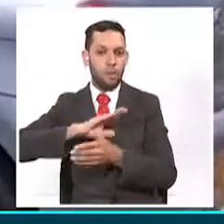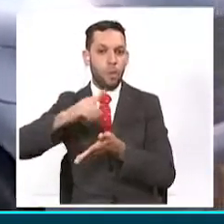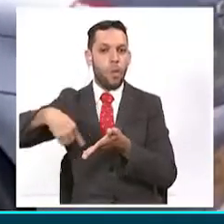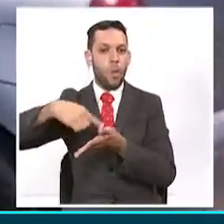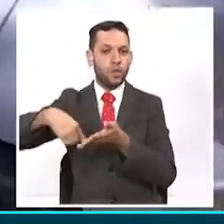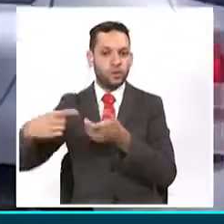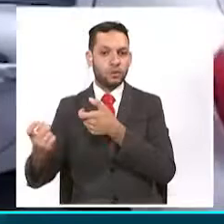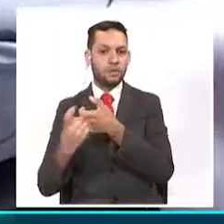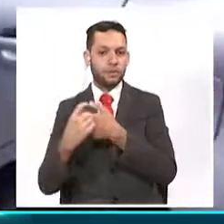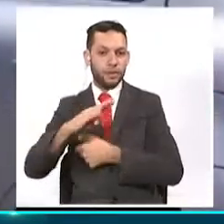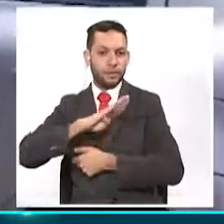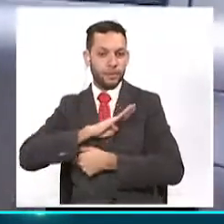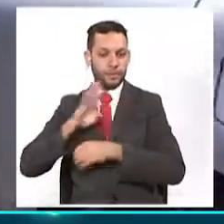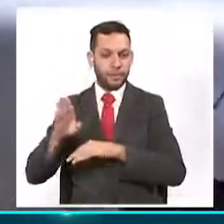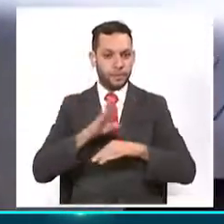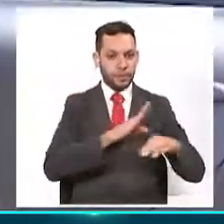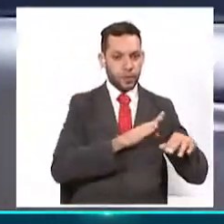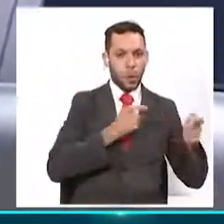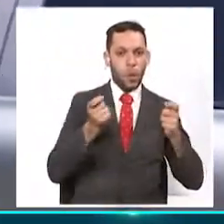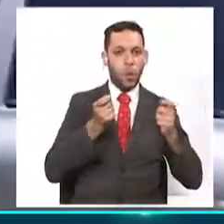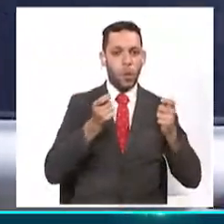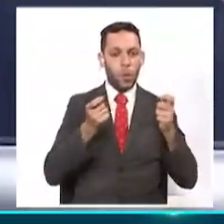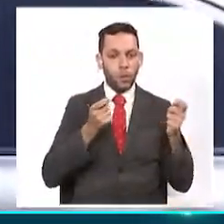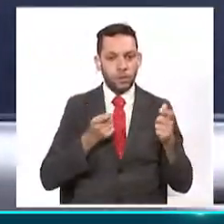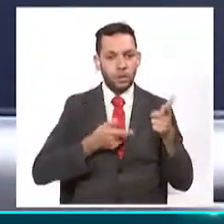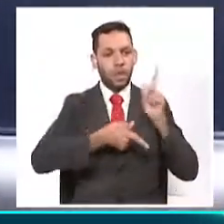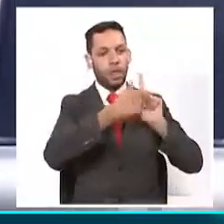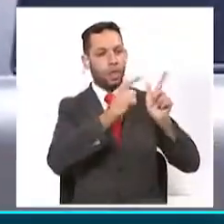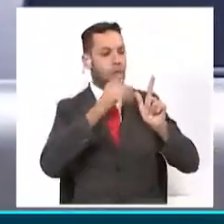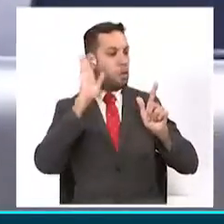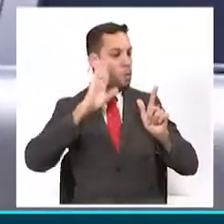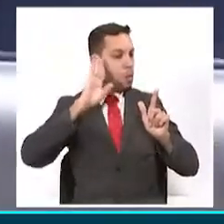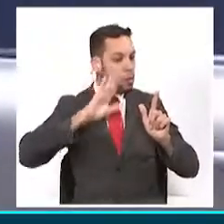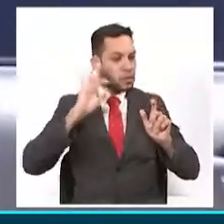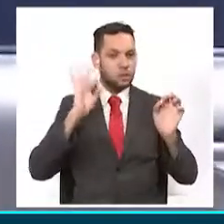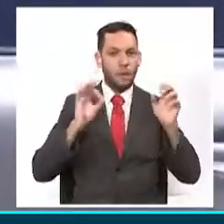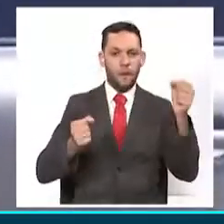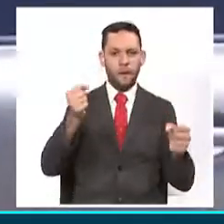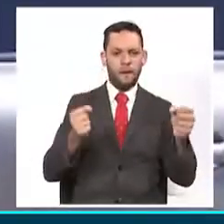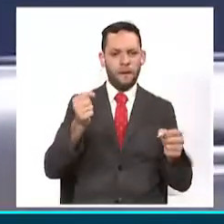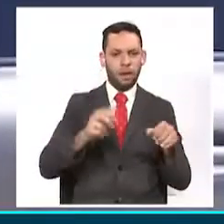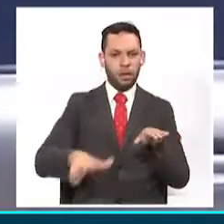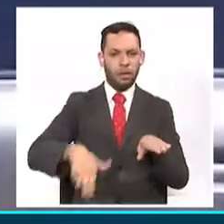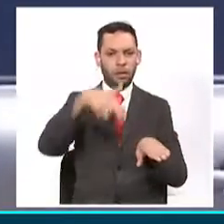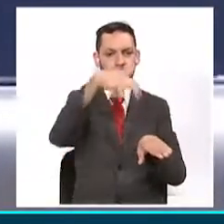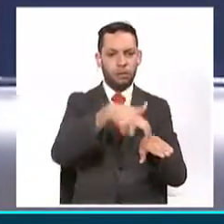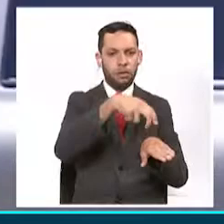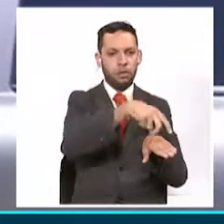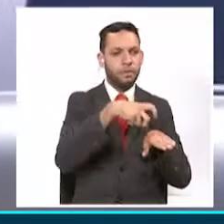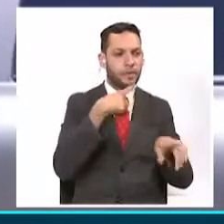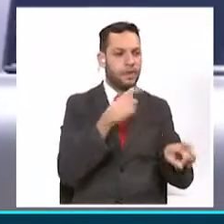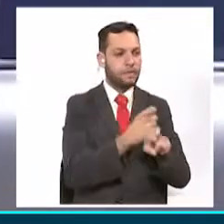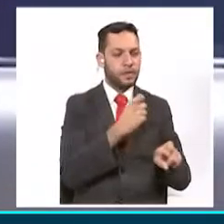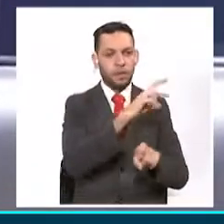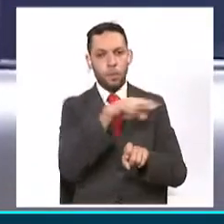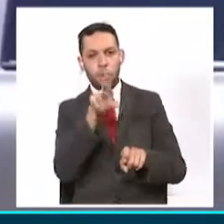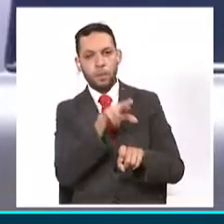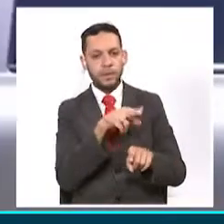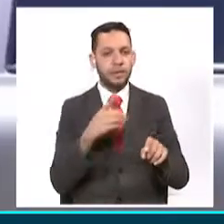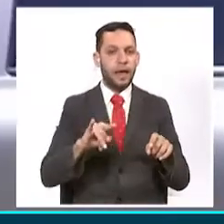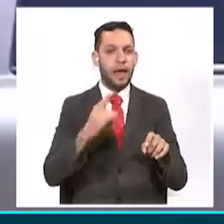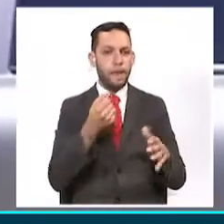Por ejemplo, controles de embriaguez, revisión de vehículos y demás actividades que han suspendido en los municipios, lo que podría generar